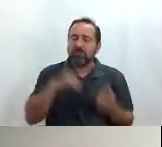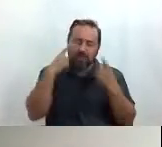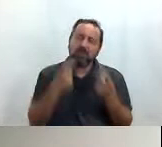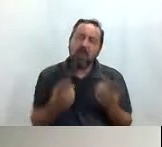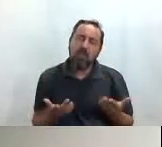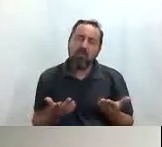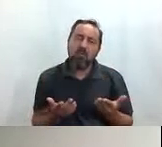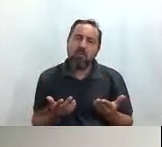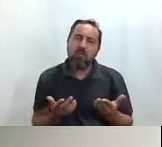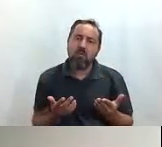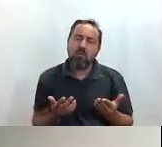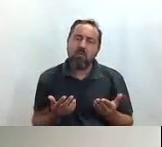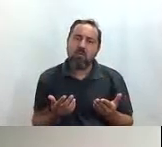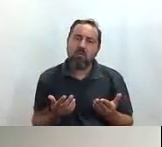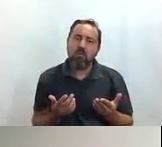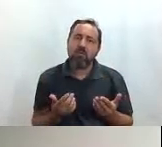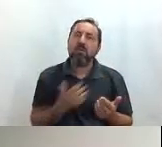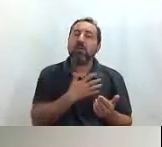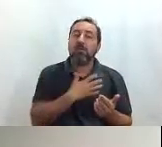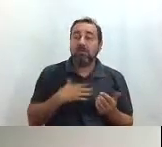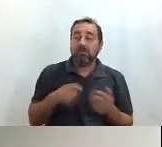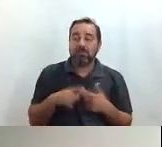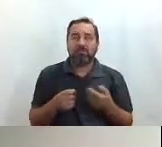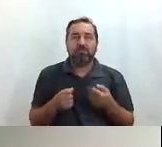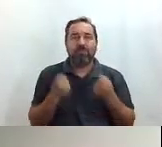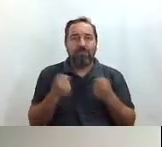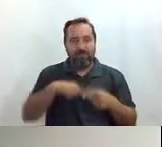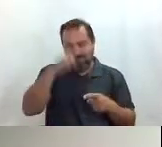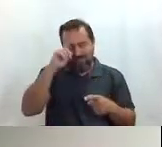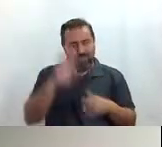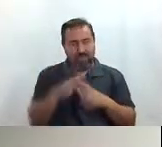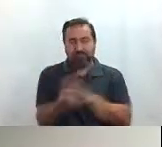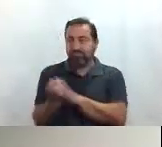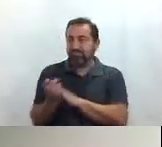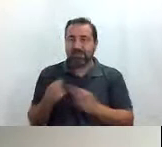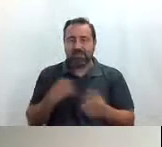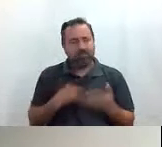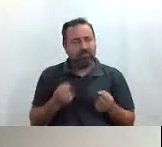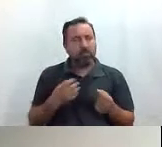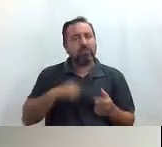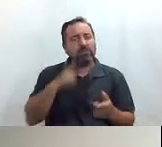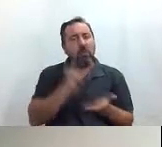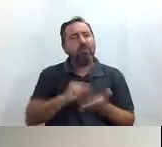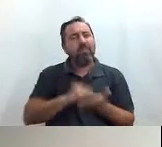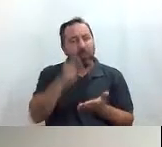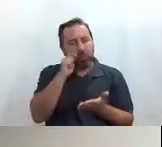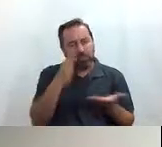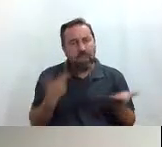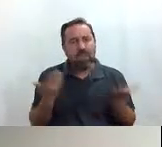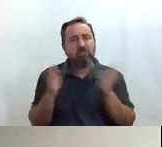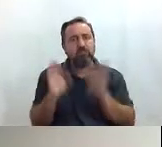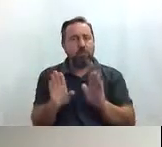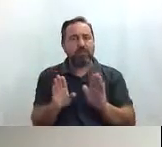pues pues hacernos eco de esa fuerza creativa de Madrid y os la exponemos en nuestra oficina de turismo que es totalmente